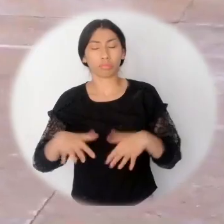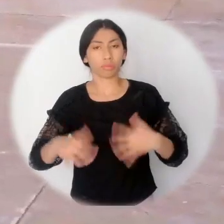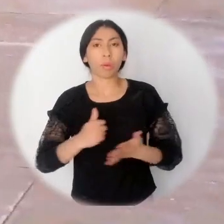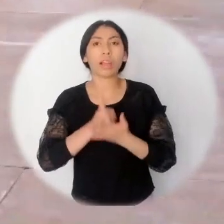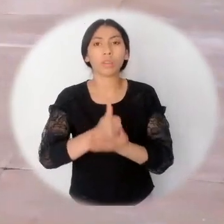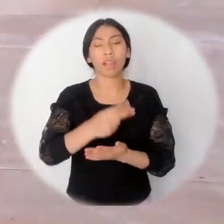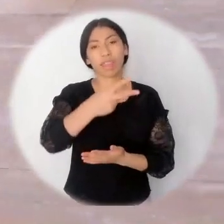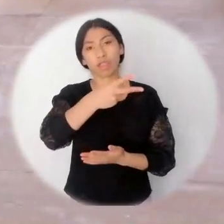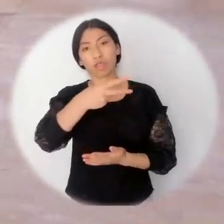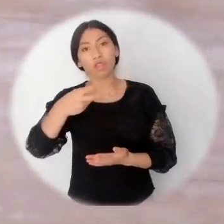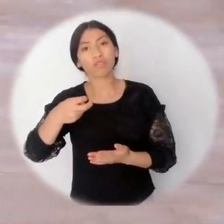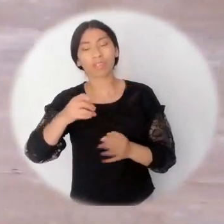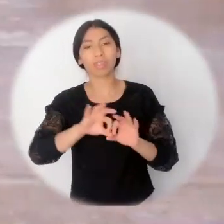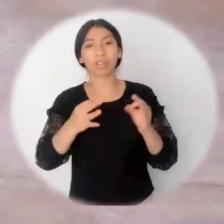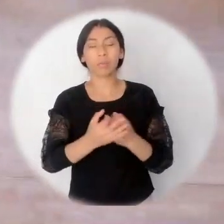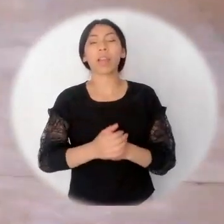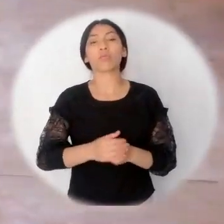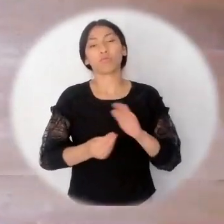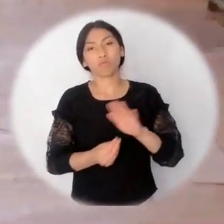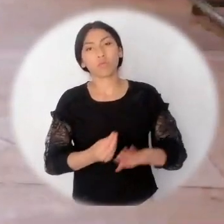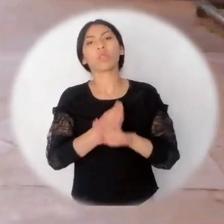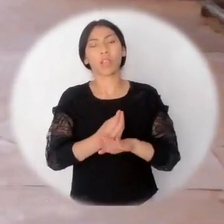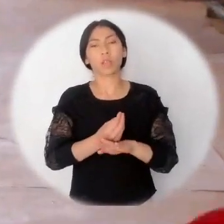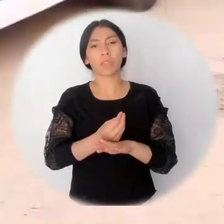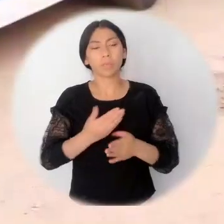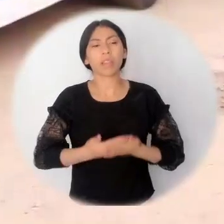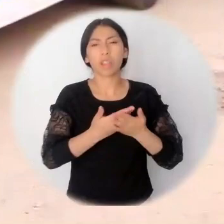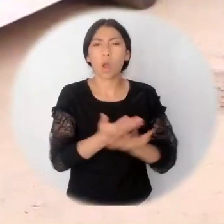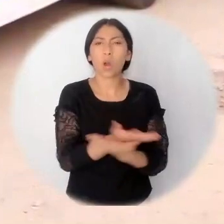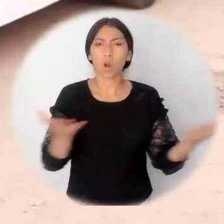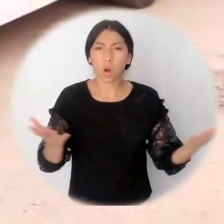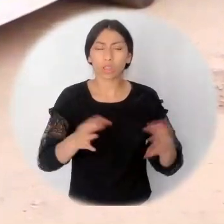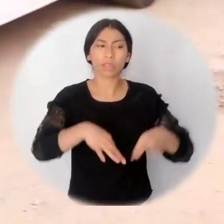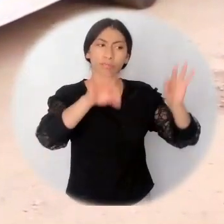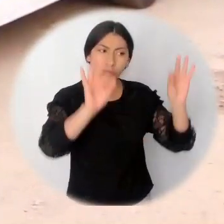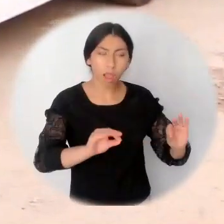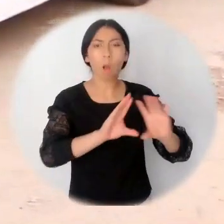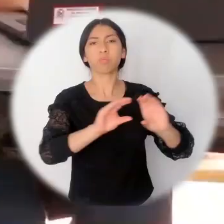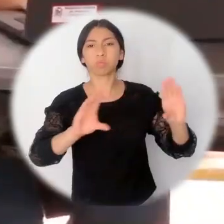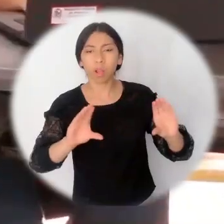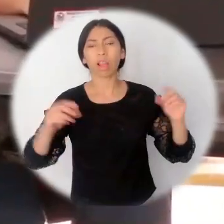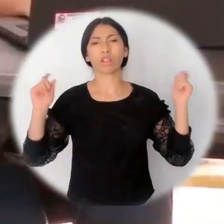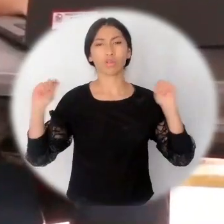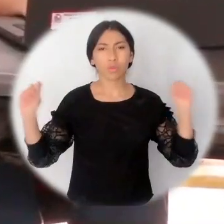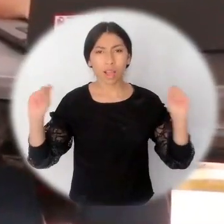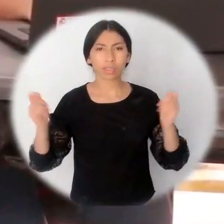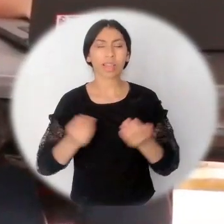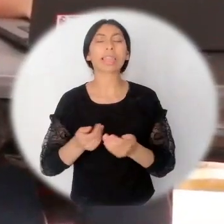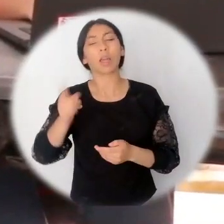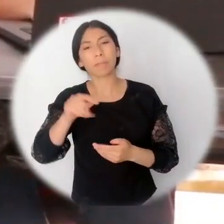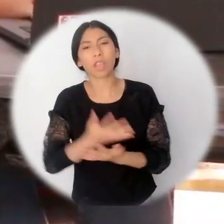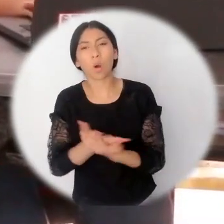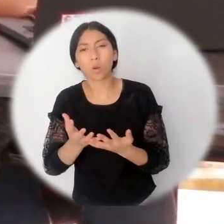200 familias. La entidad entregó equipos de albergue consistentes en colchonetas, cobijas, juegos de cama, toldillos, toallas, además de